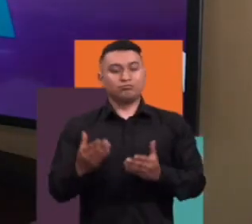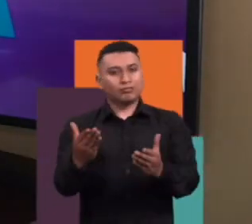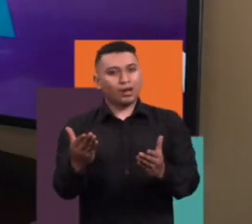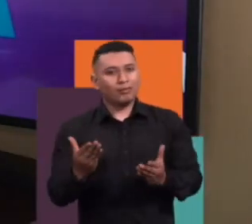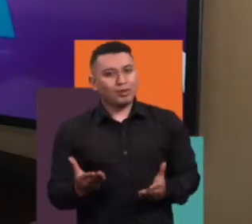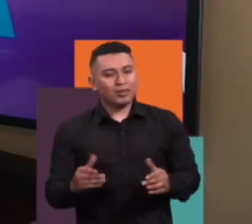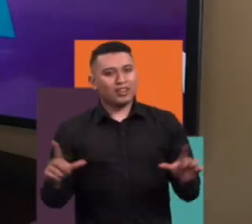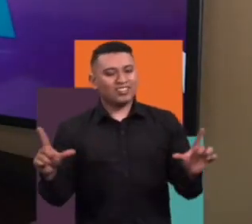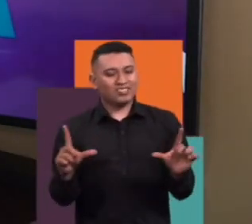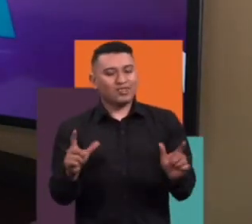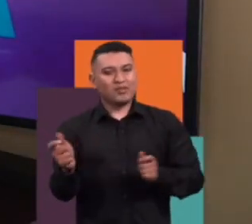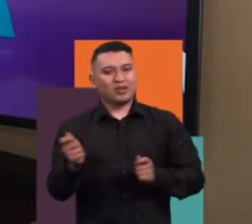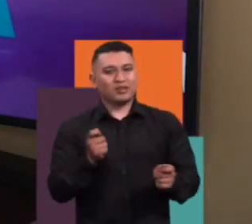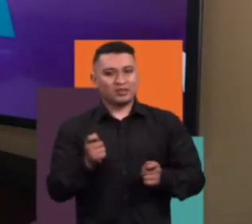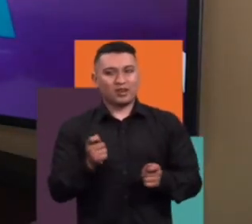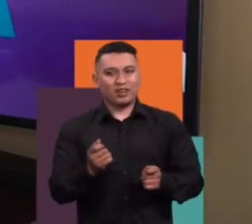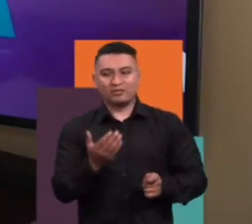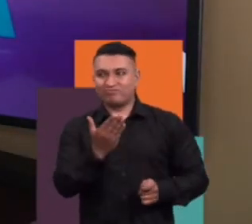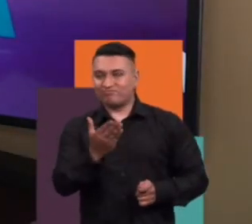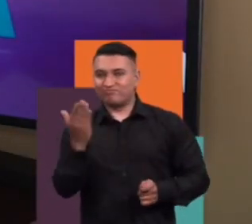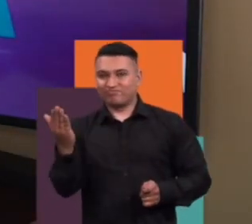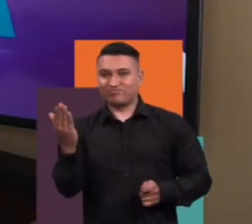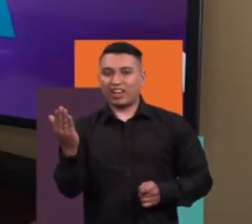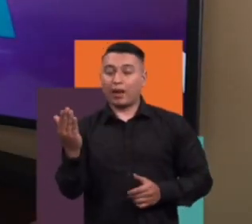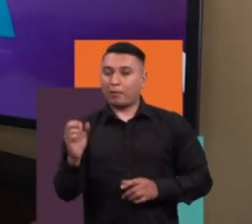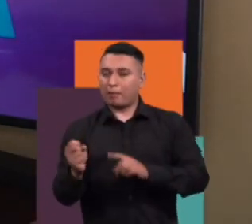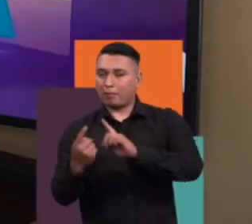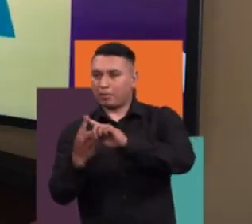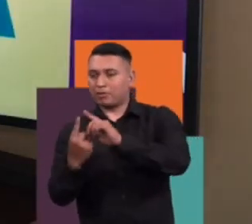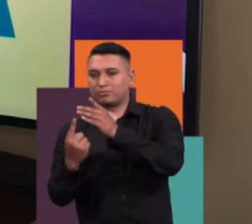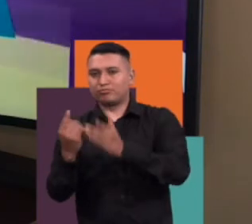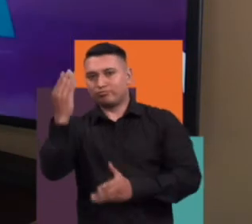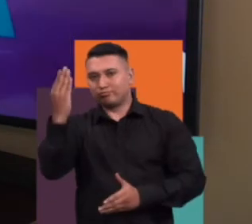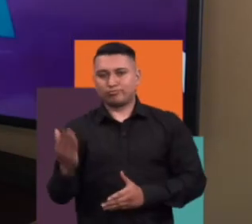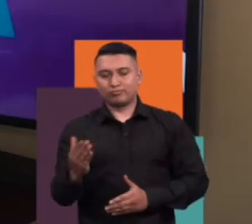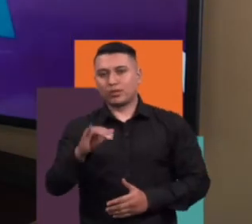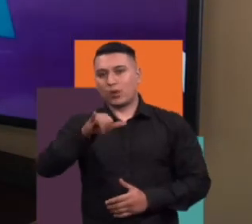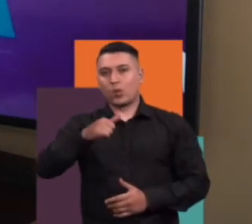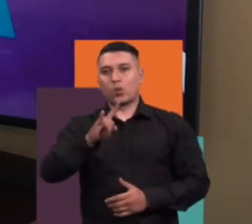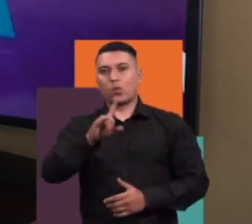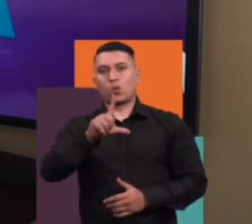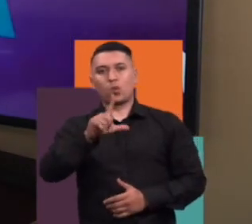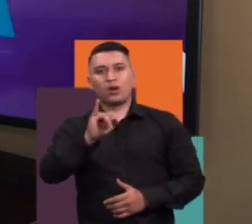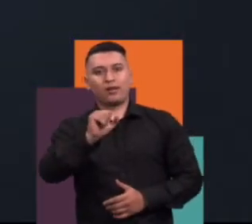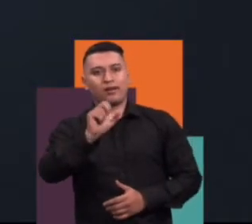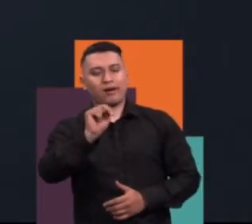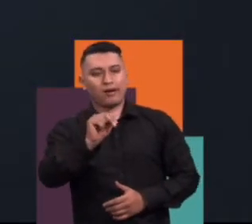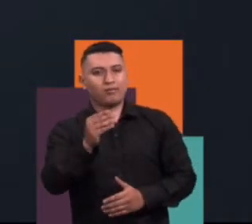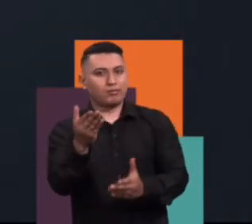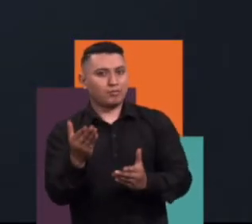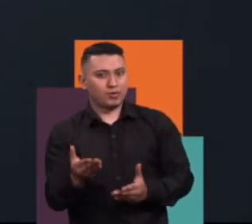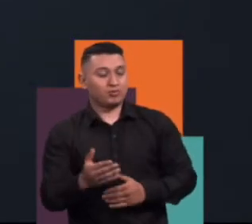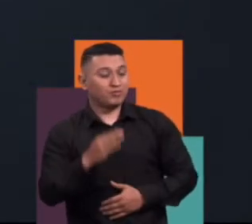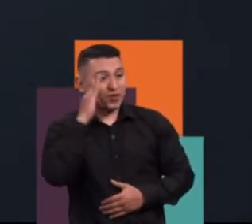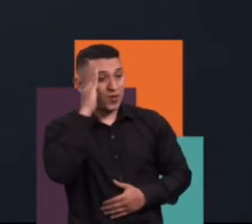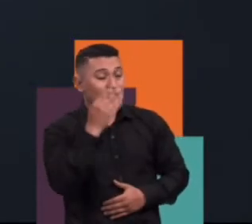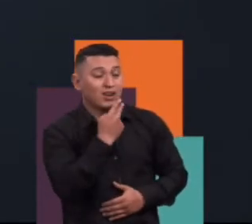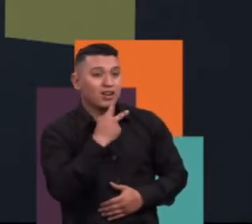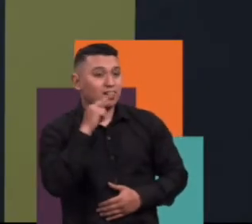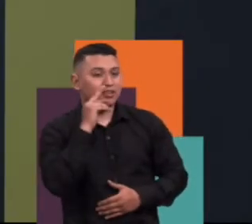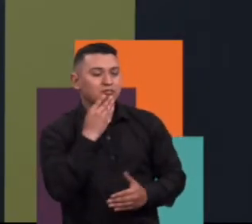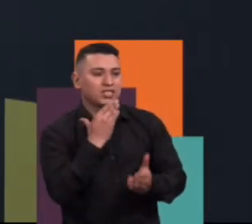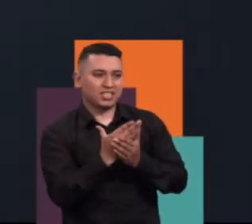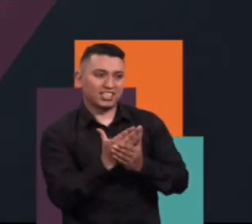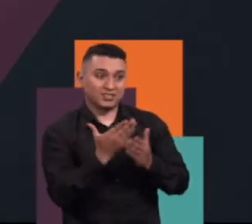Damos la bienvenida a este espacio a nuestros invitados. Quiero iniciar saludando a Julián Osorio. Bienvenido a Toma el Control. Hola, Karen. Gracias. ¿Cómo estás?